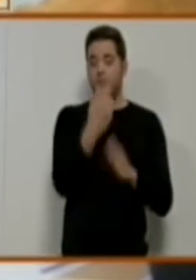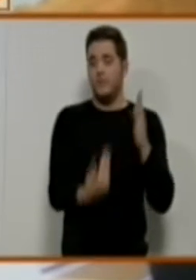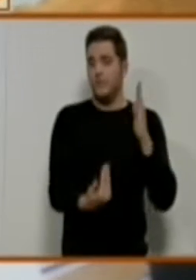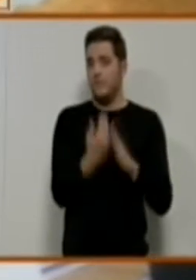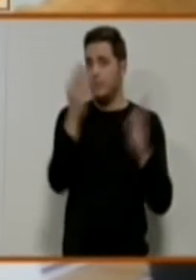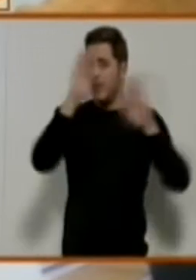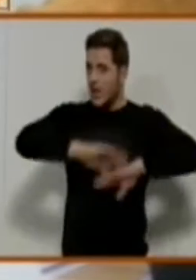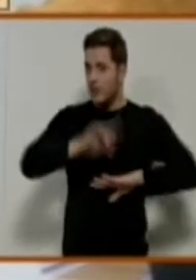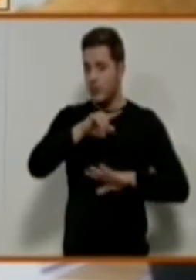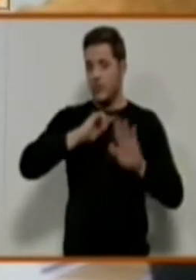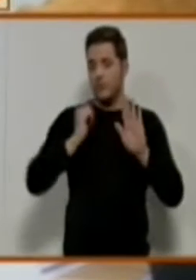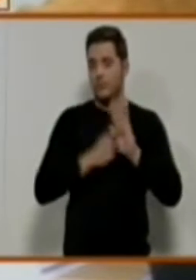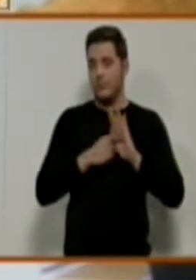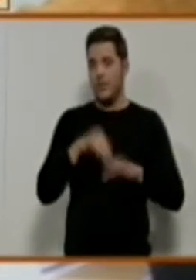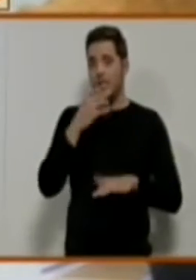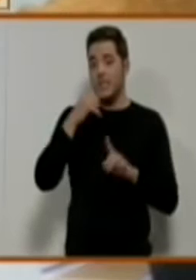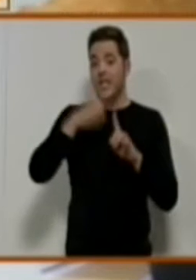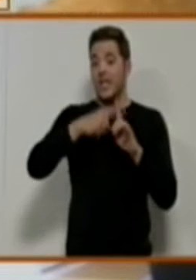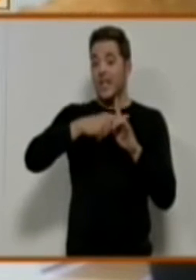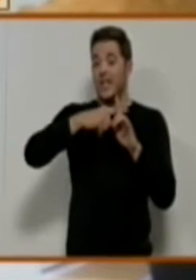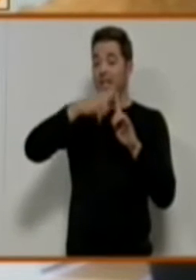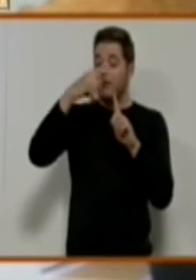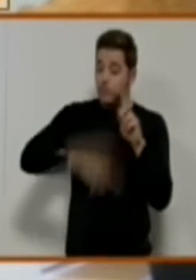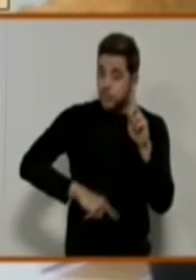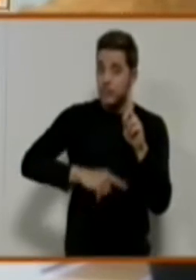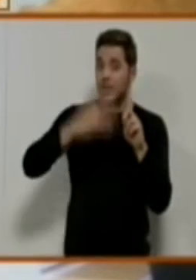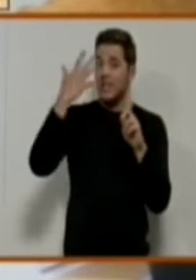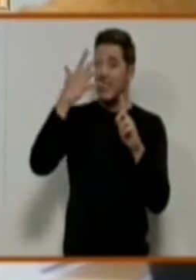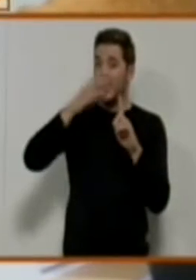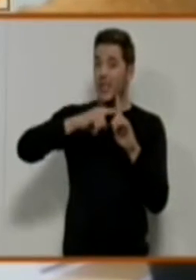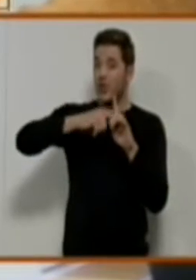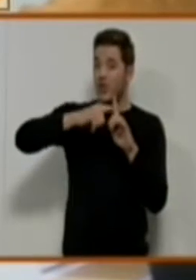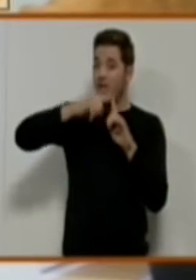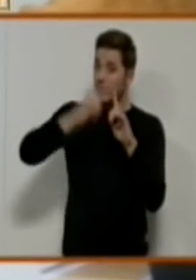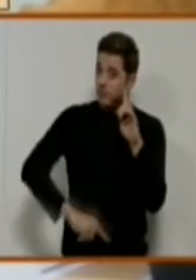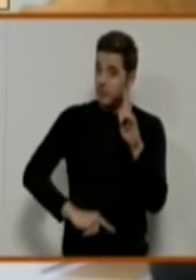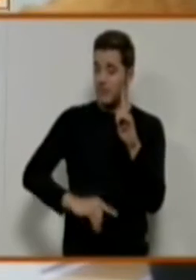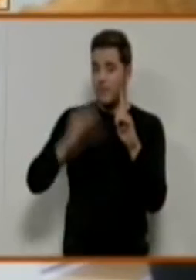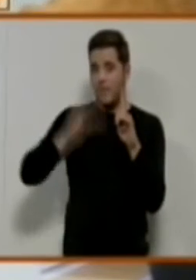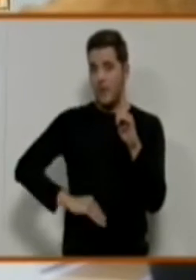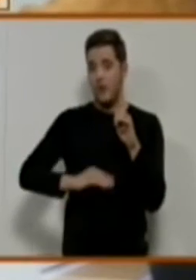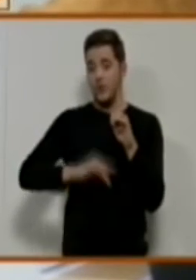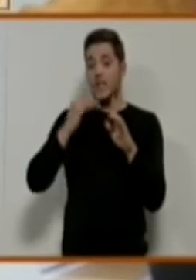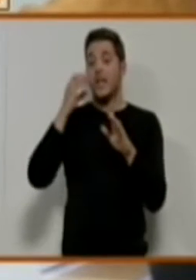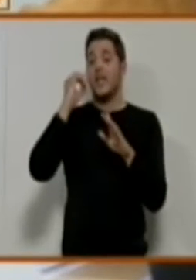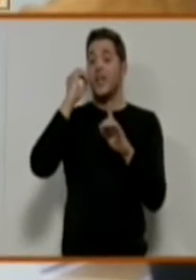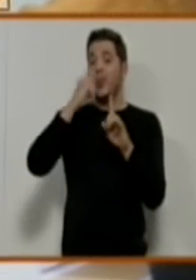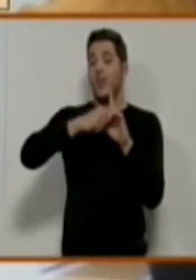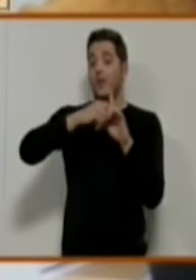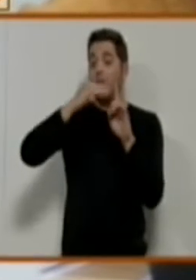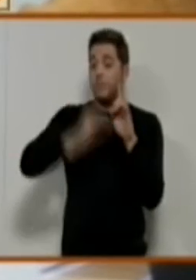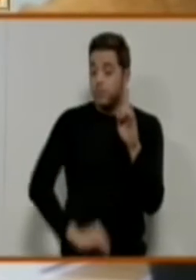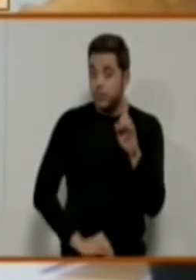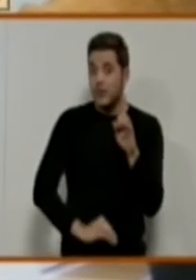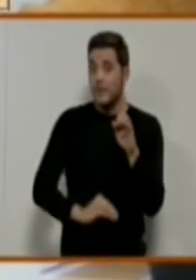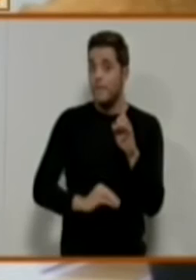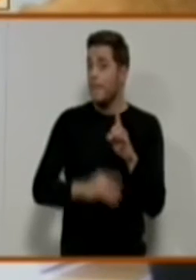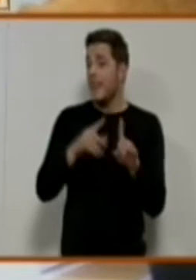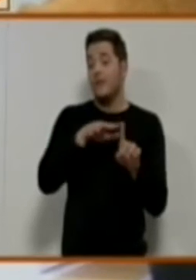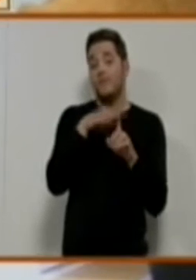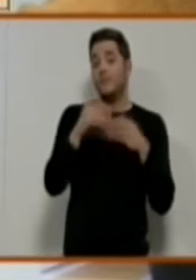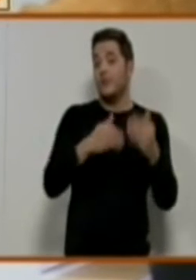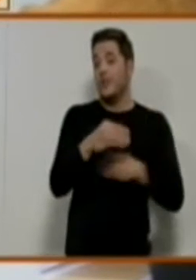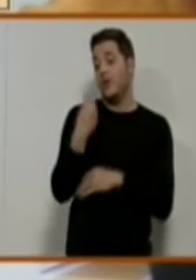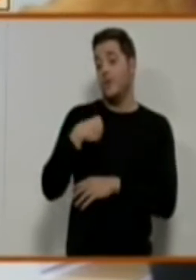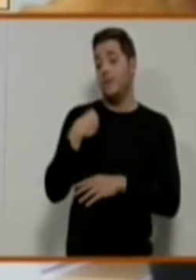Así las noches que las temperaturas bajen de 5 y a partir de los 0 grados el procedimiento es el mismo, solo que los desplazamientos en lugar